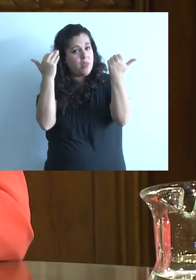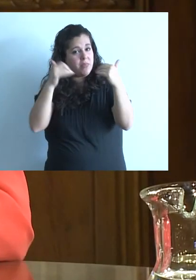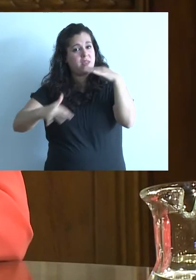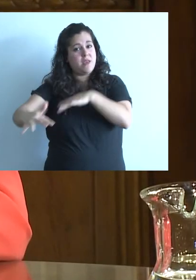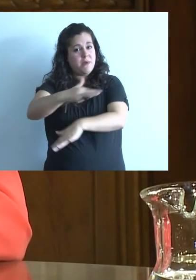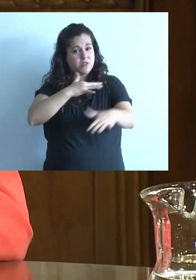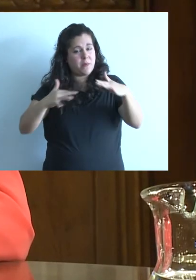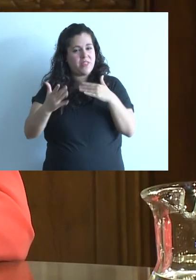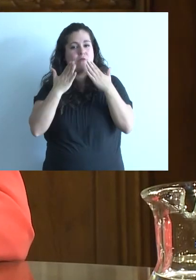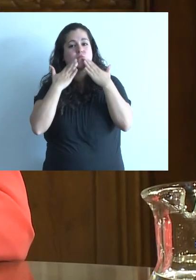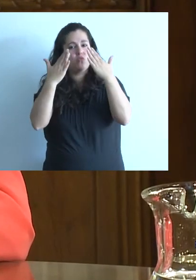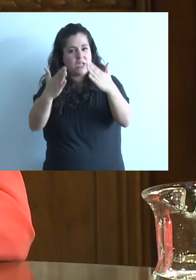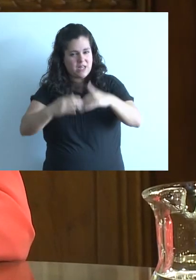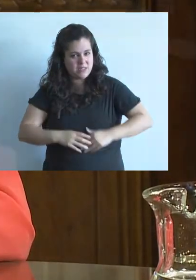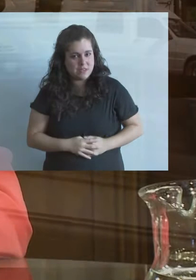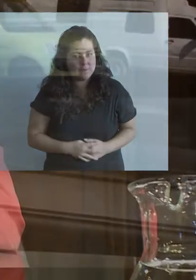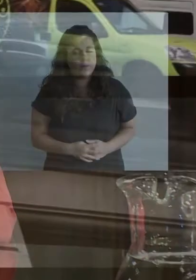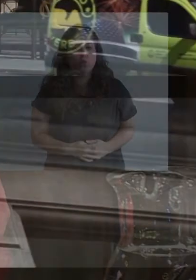despedir de estos pasos perdidos. Gracias.